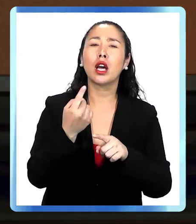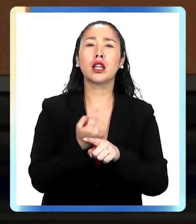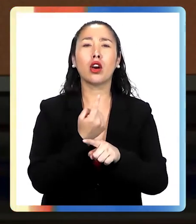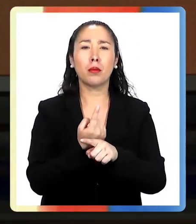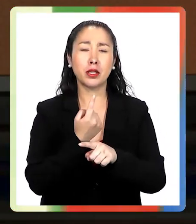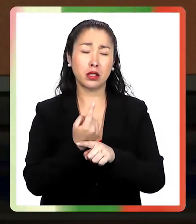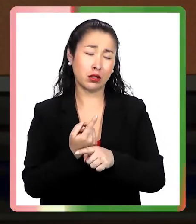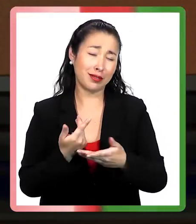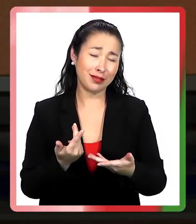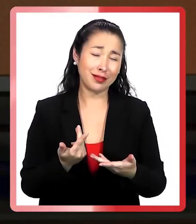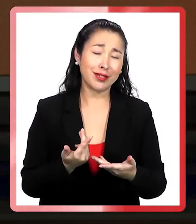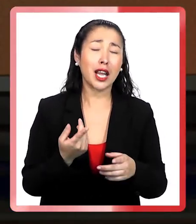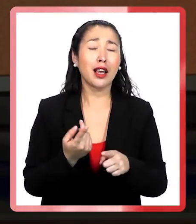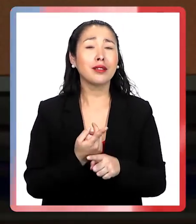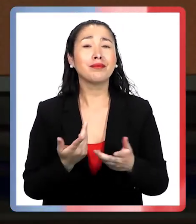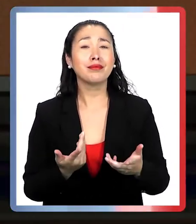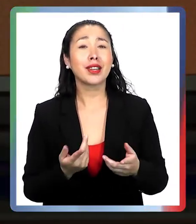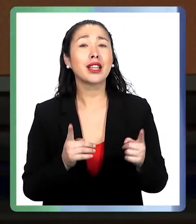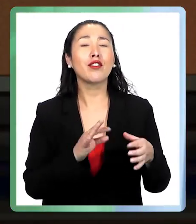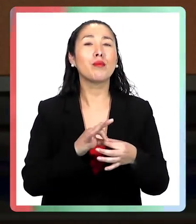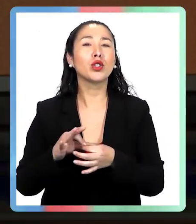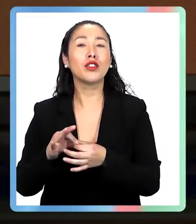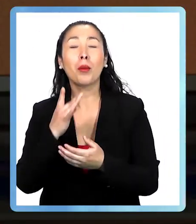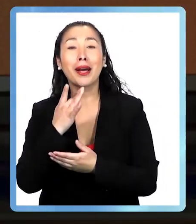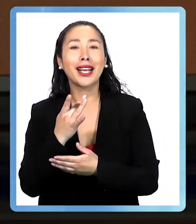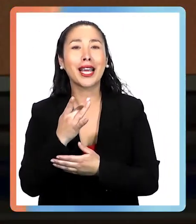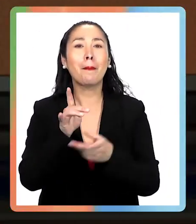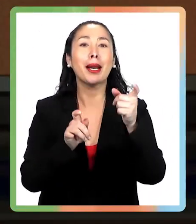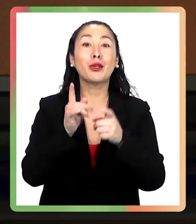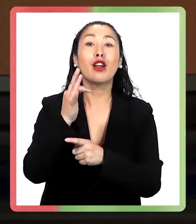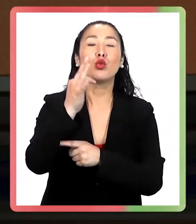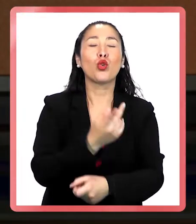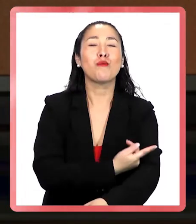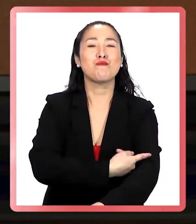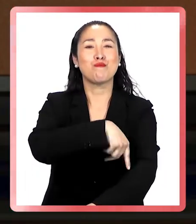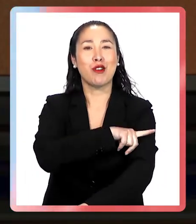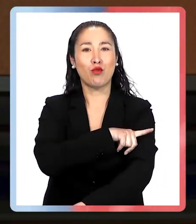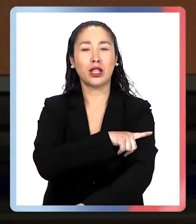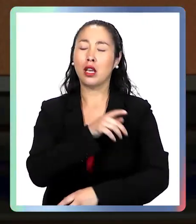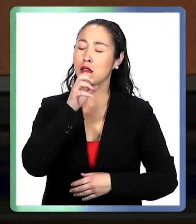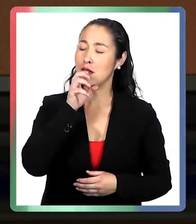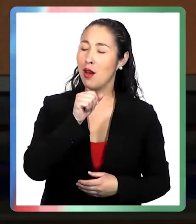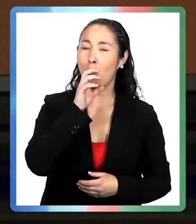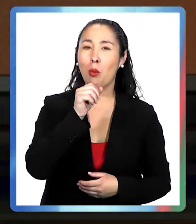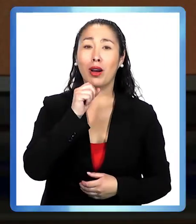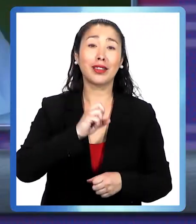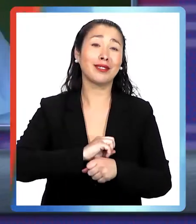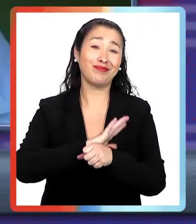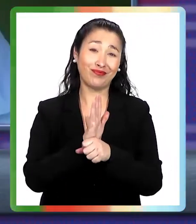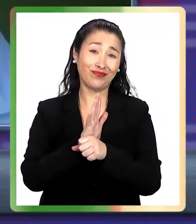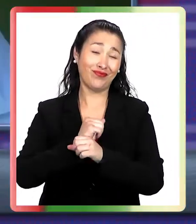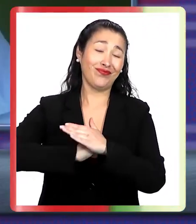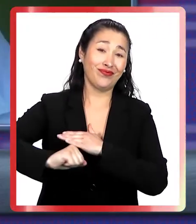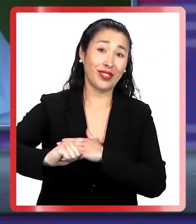esta conversación que estamos teniendo tiene razón para tener personas más fuertes, personas que pueden resistir más este